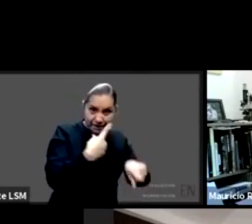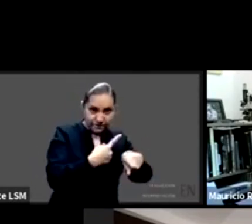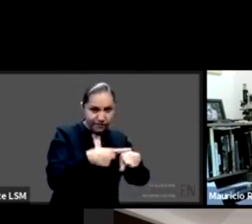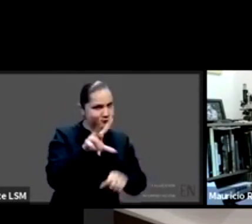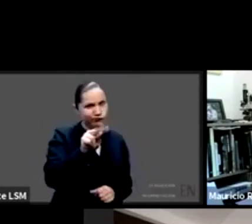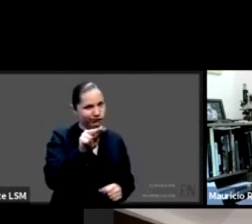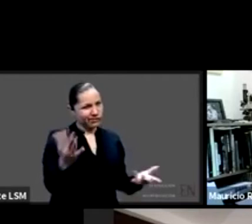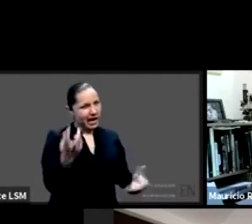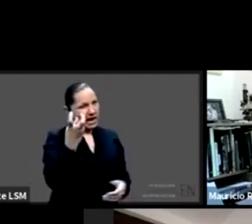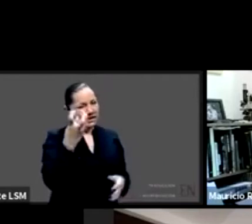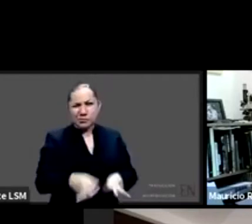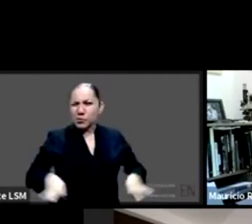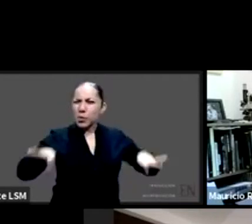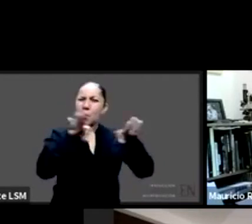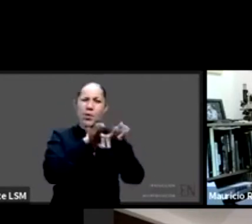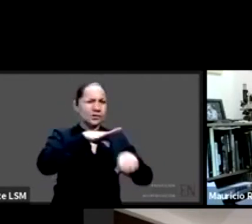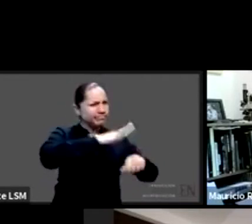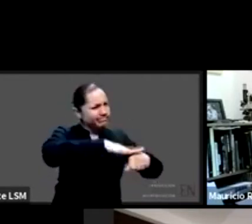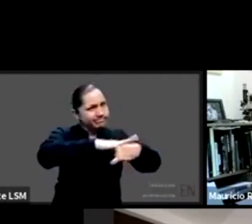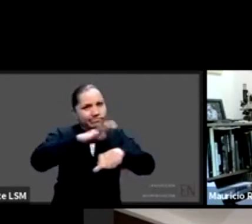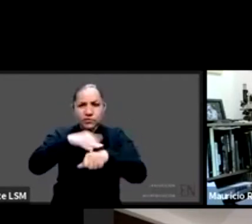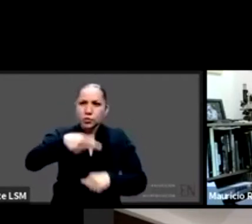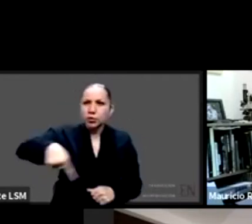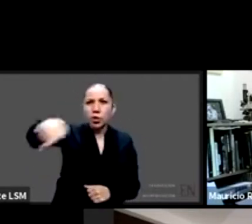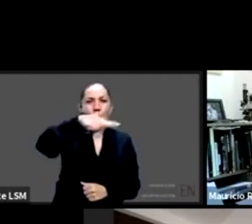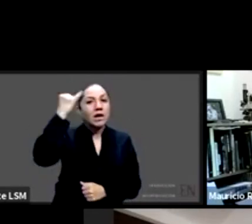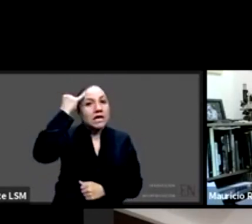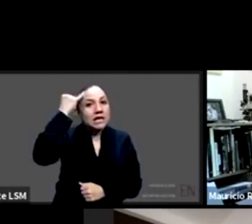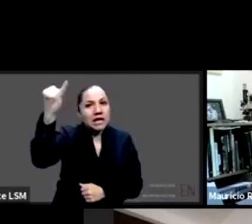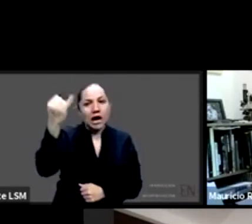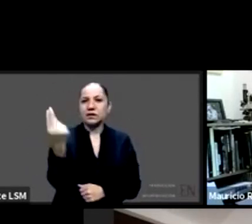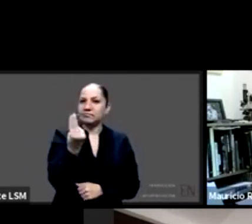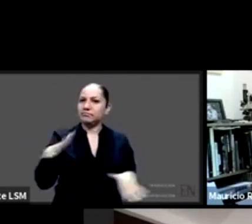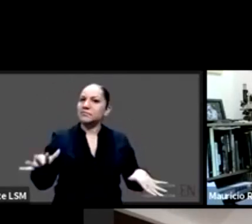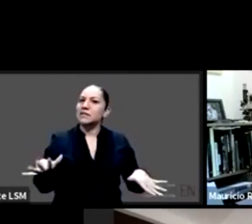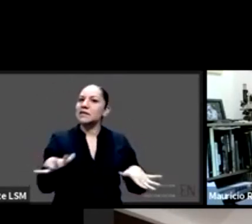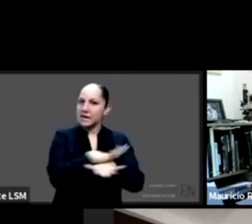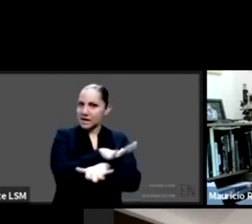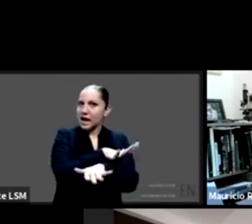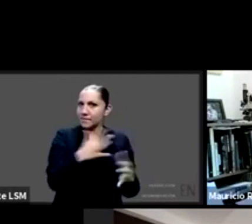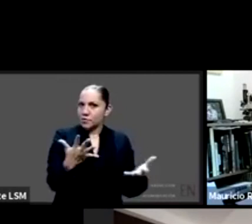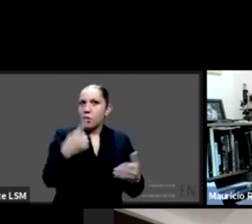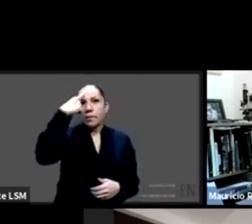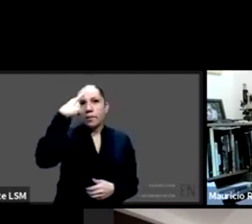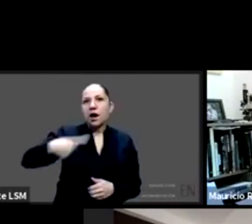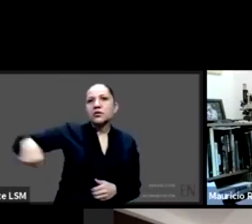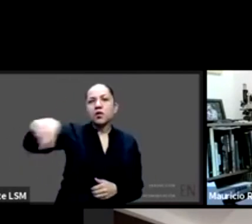para ir generando una sociedad sin discapacidad